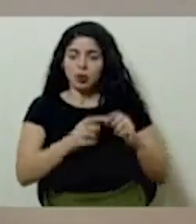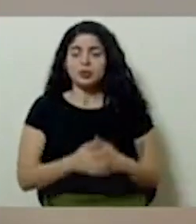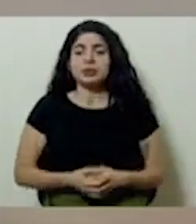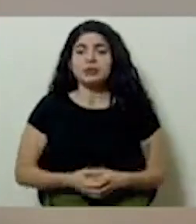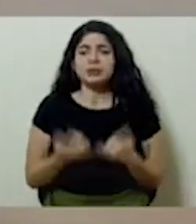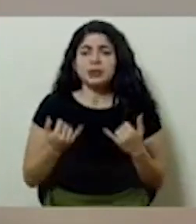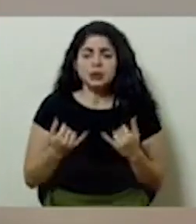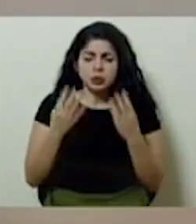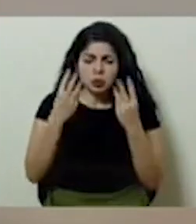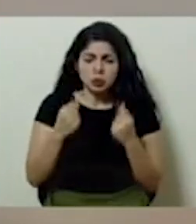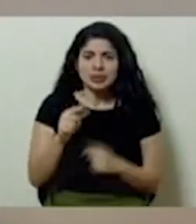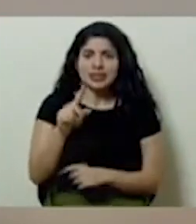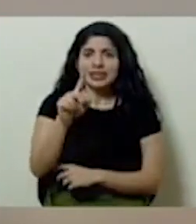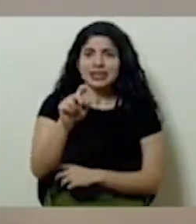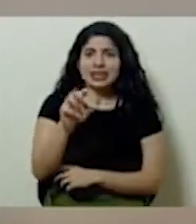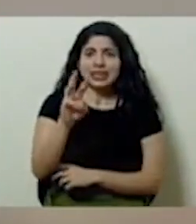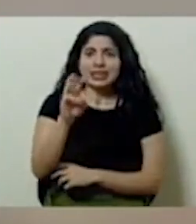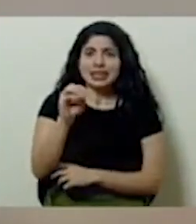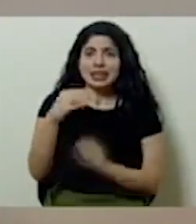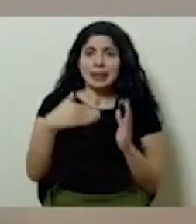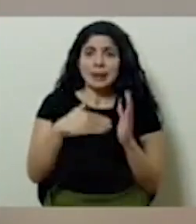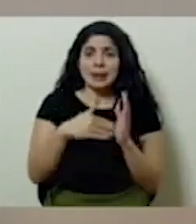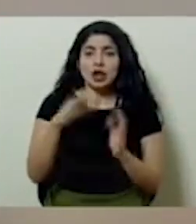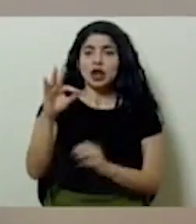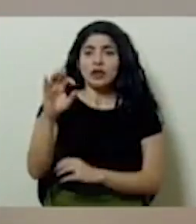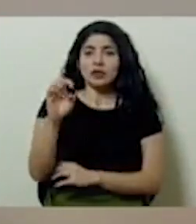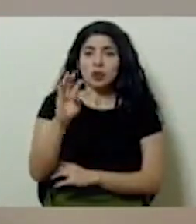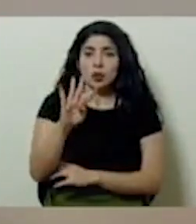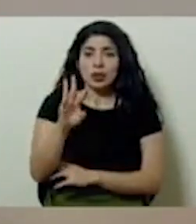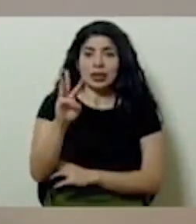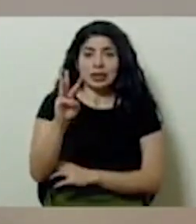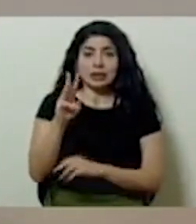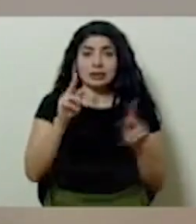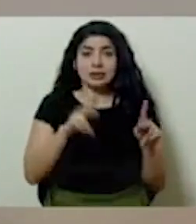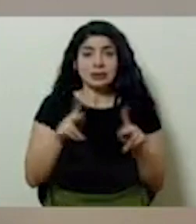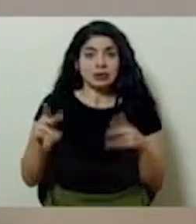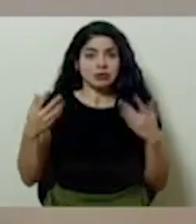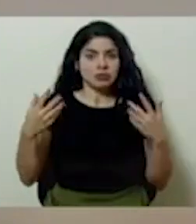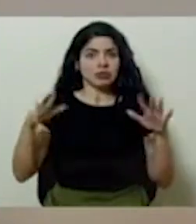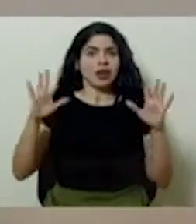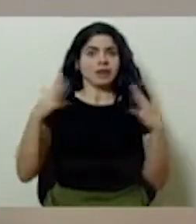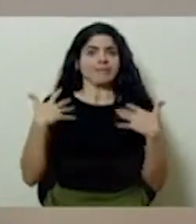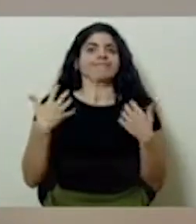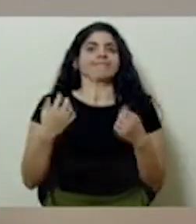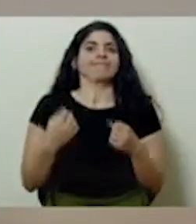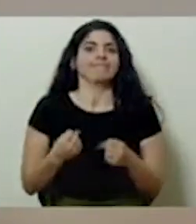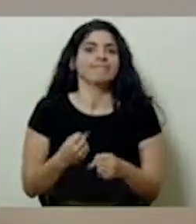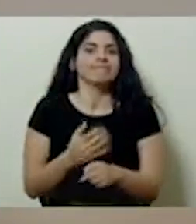contabilizan 160,946 personas recuperadas.